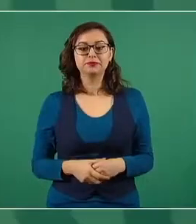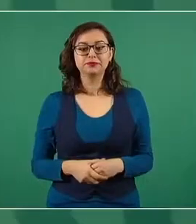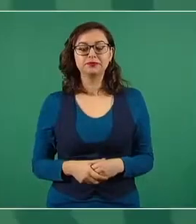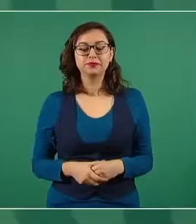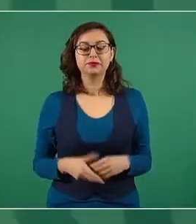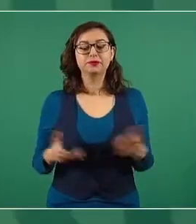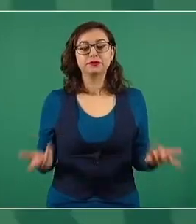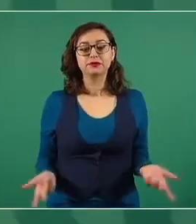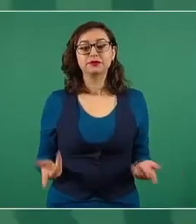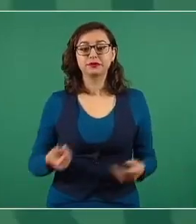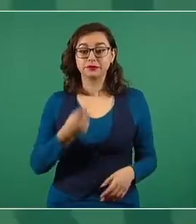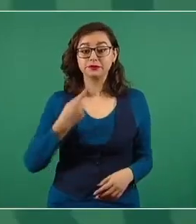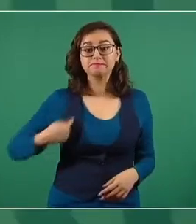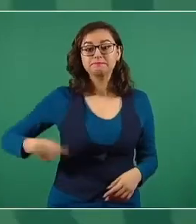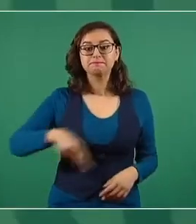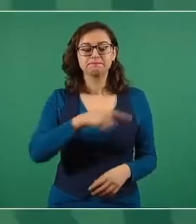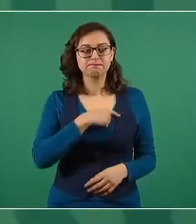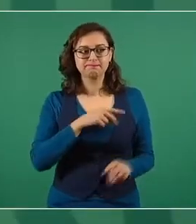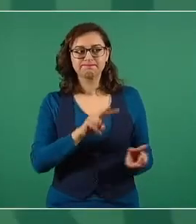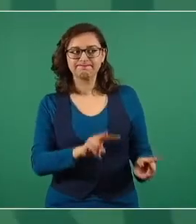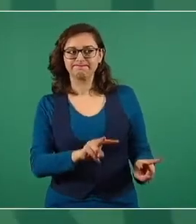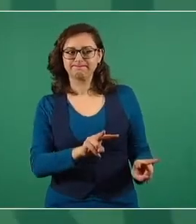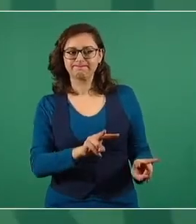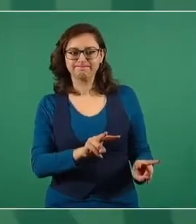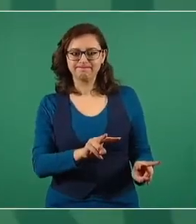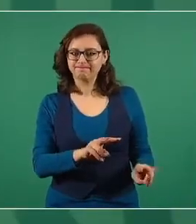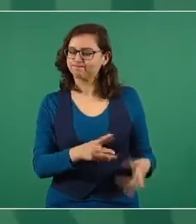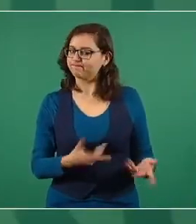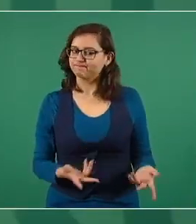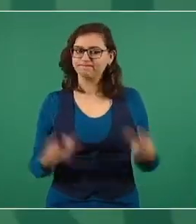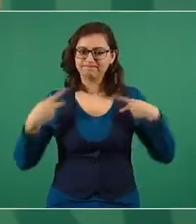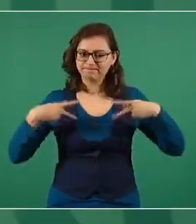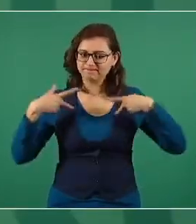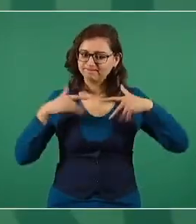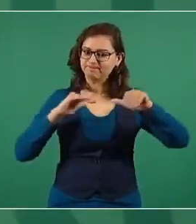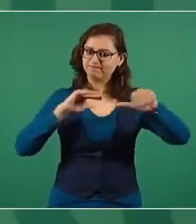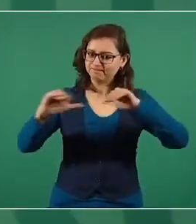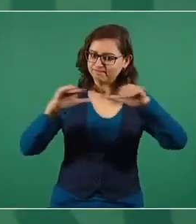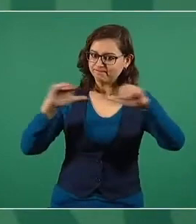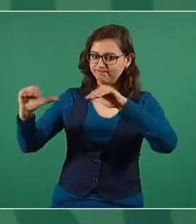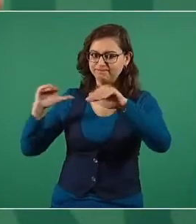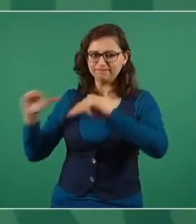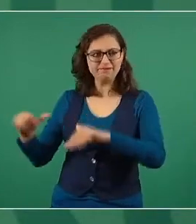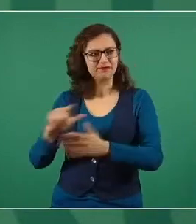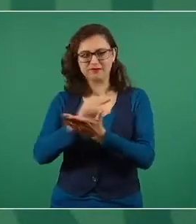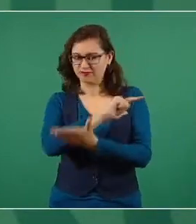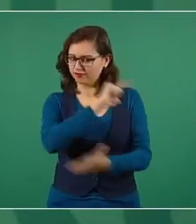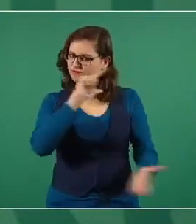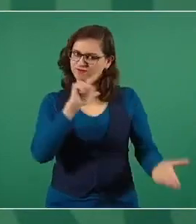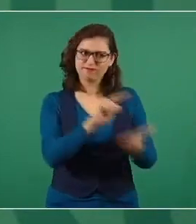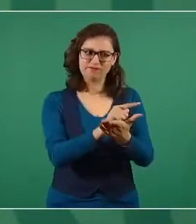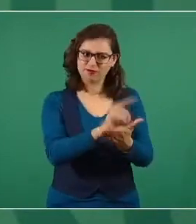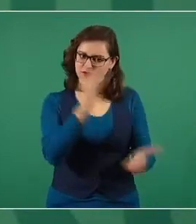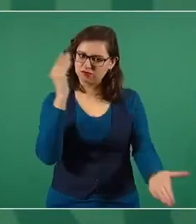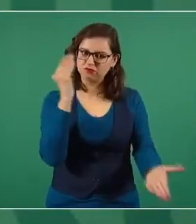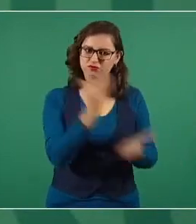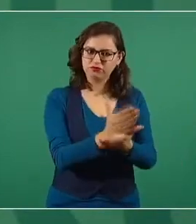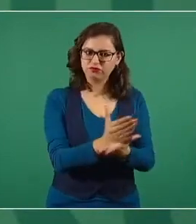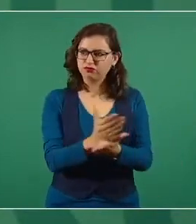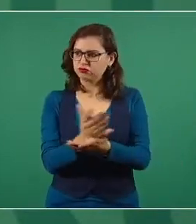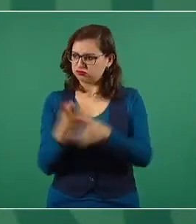empezamos a llamar nosotros, a decir, vamos a pararla con la